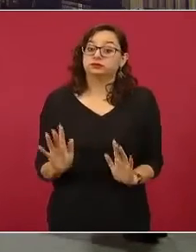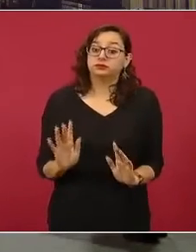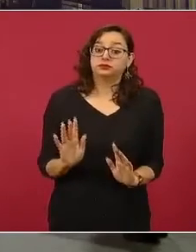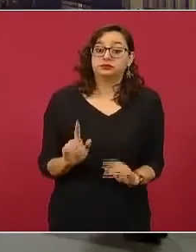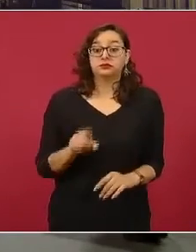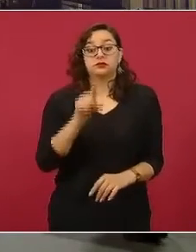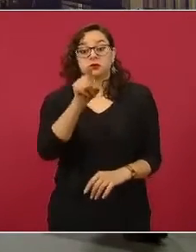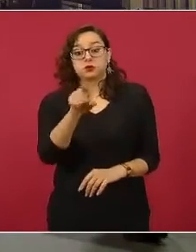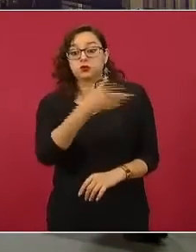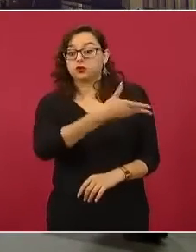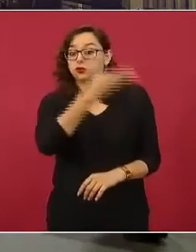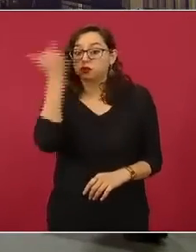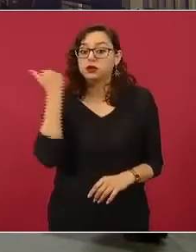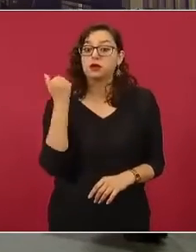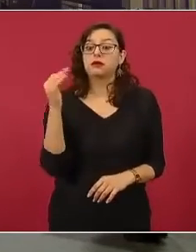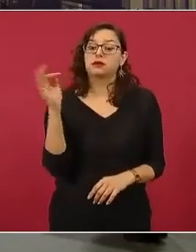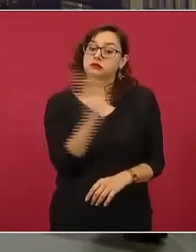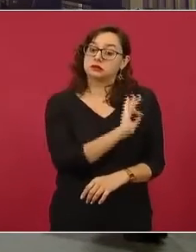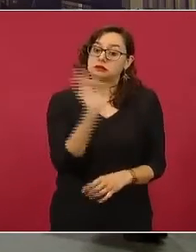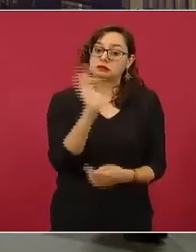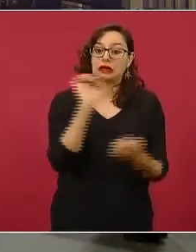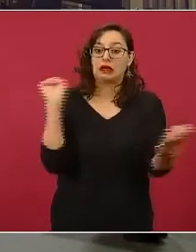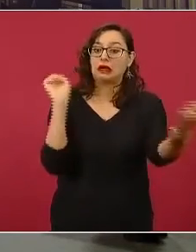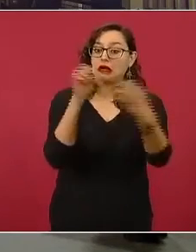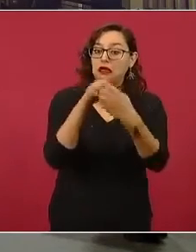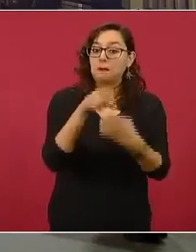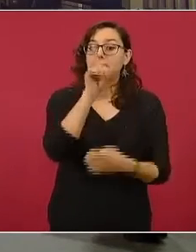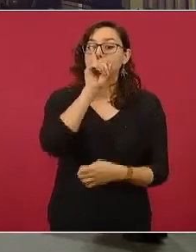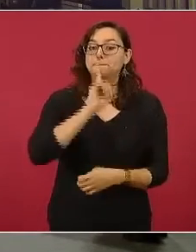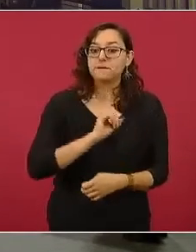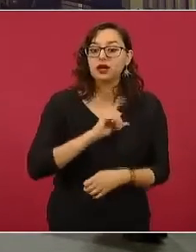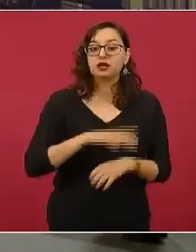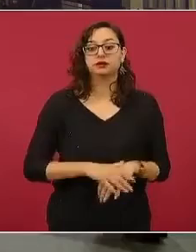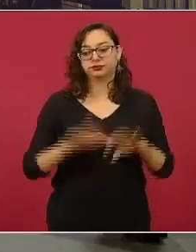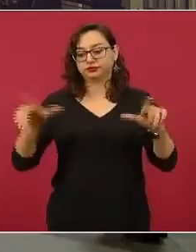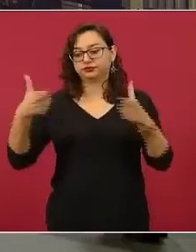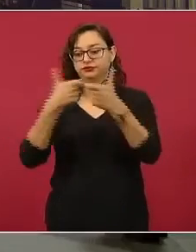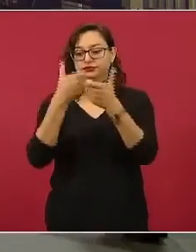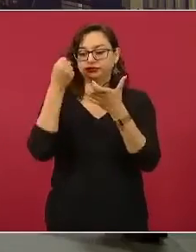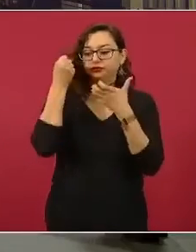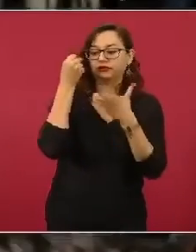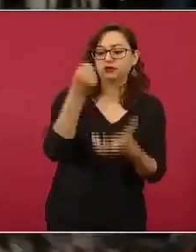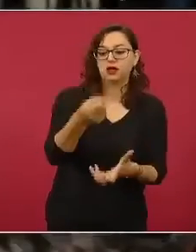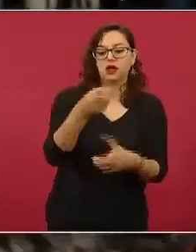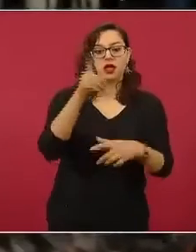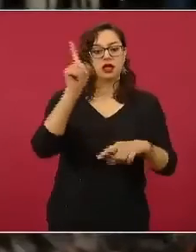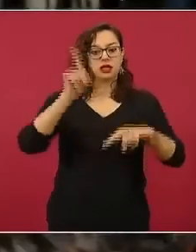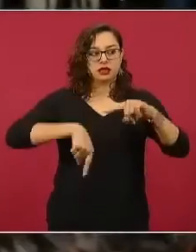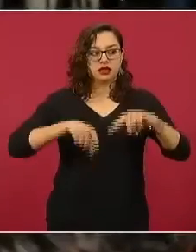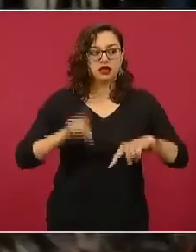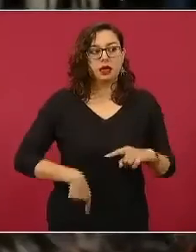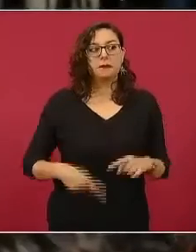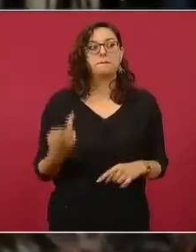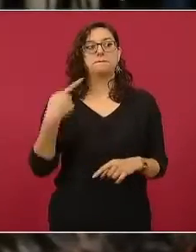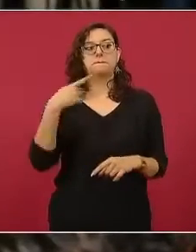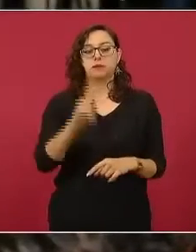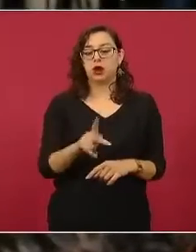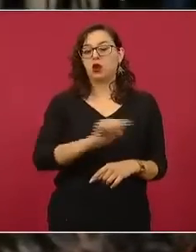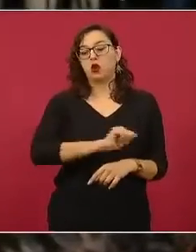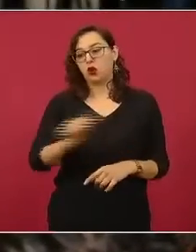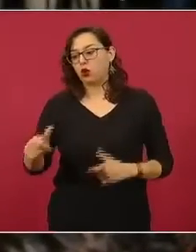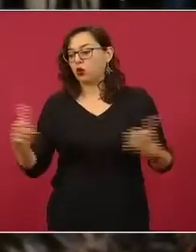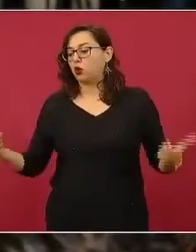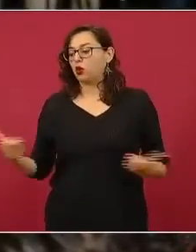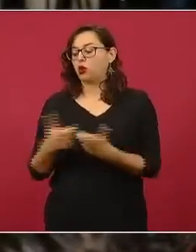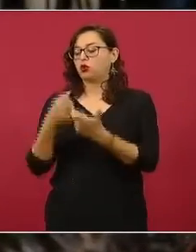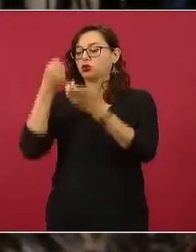Usted ordenó la desaparición de los fideicomisos, pero el del grupo aeroportuario sigue en el limbo, por lo que le solicito si el secretario de Comunicaciones